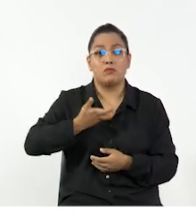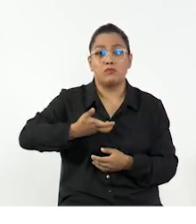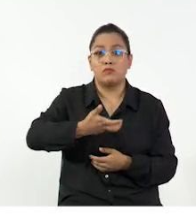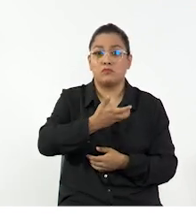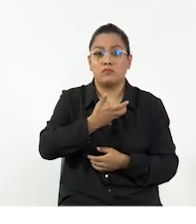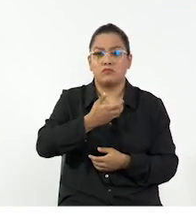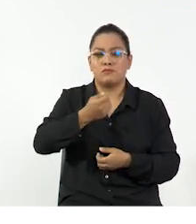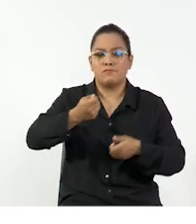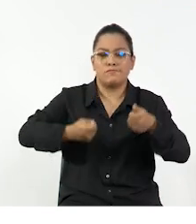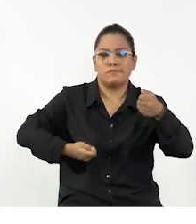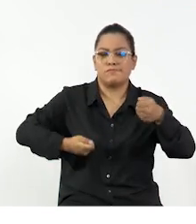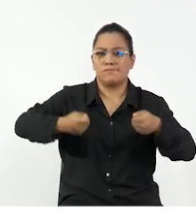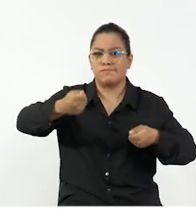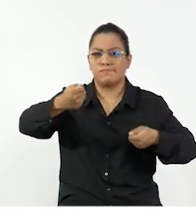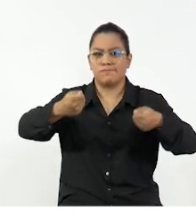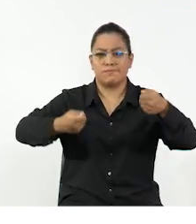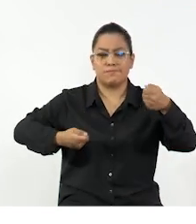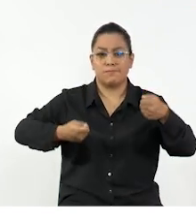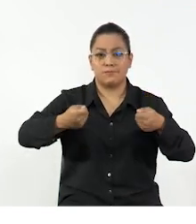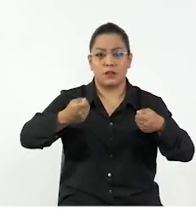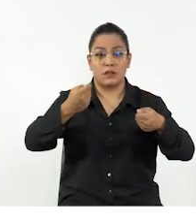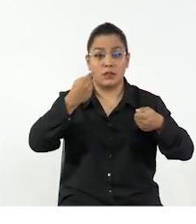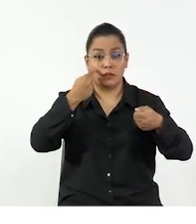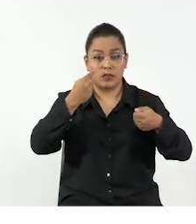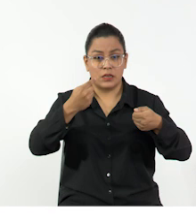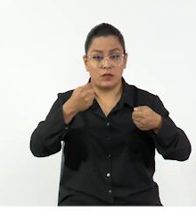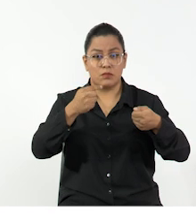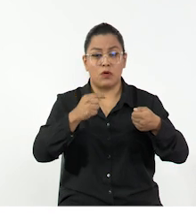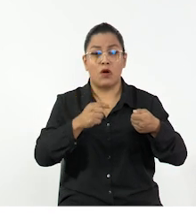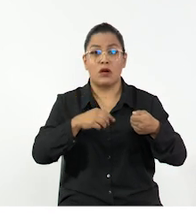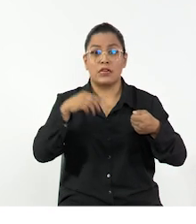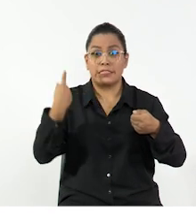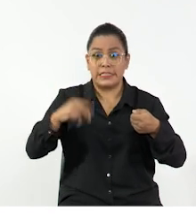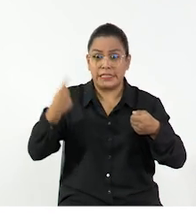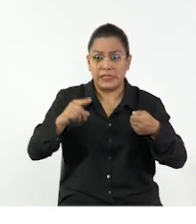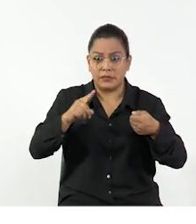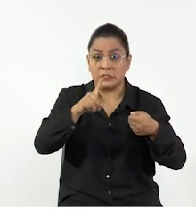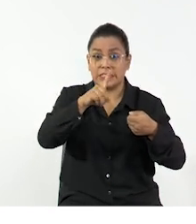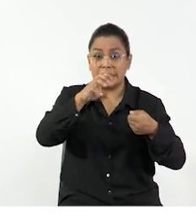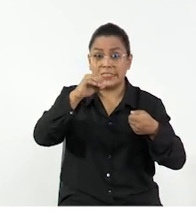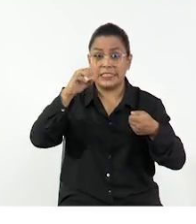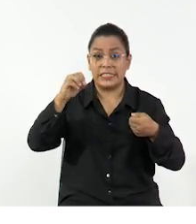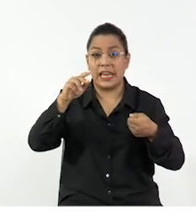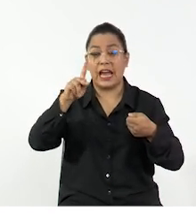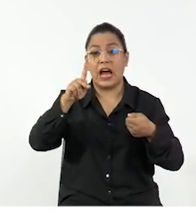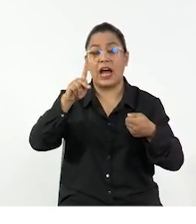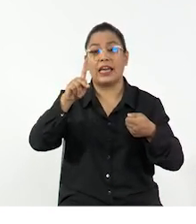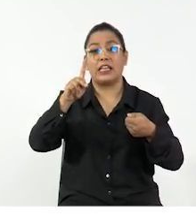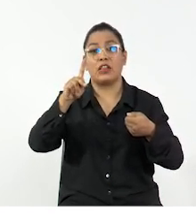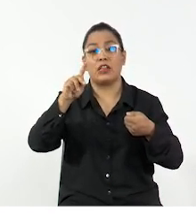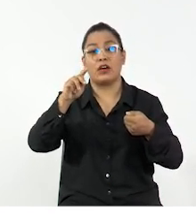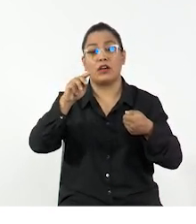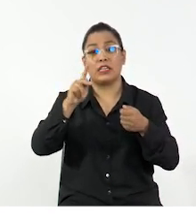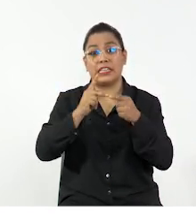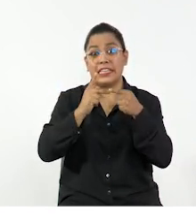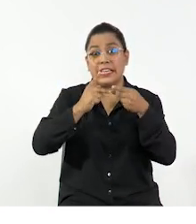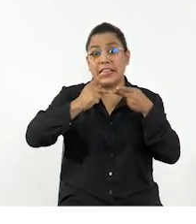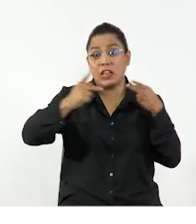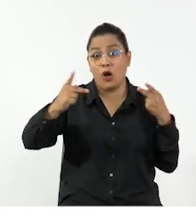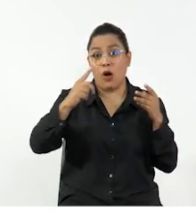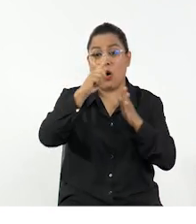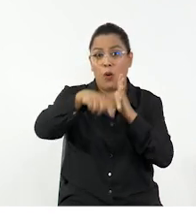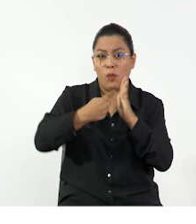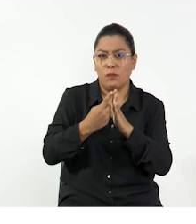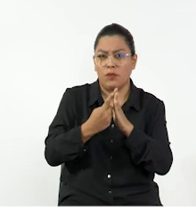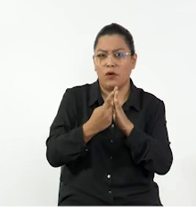magnitud. Cuando nosotros vamos en nuestro vehículo y vemos que el velocímetro dice 100 kilómetros por hora, no